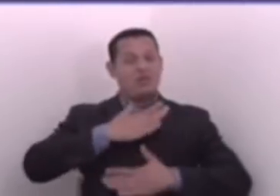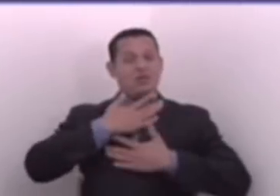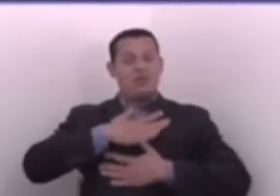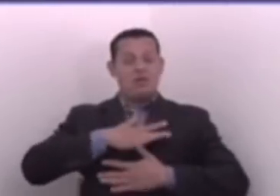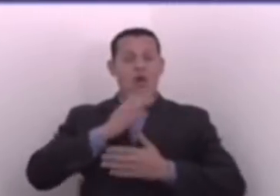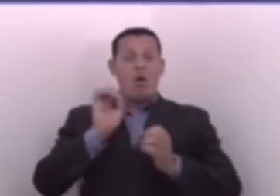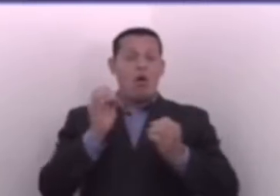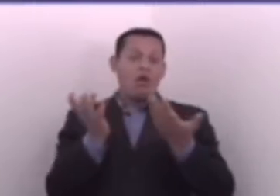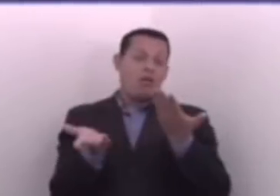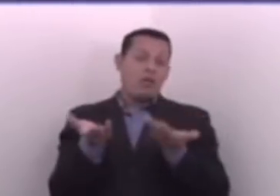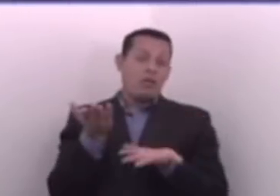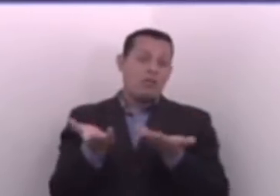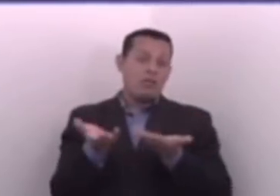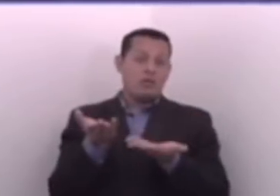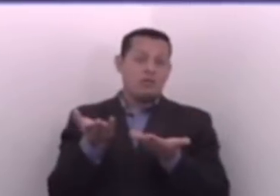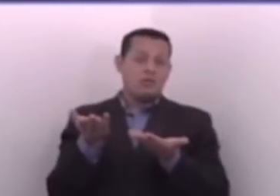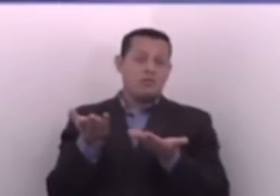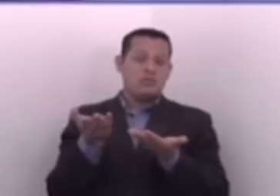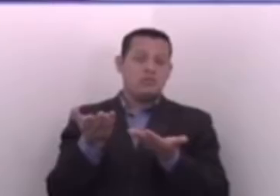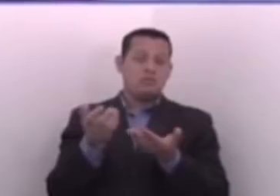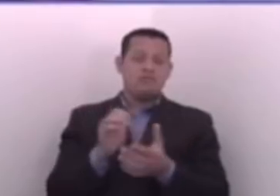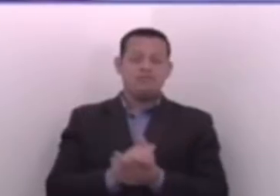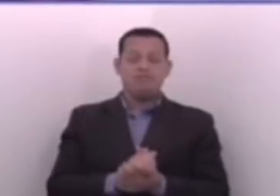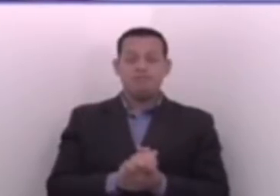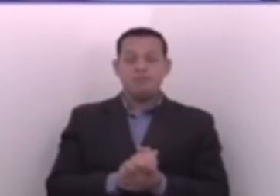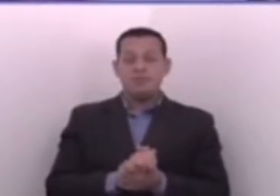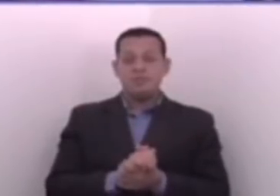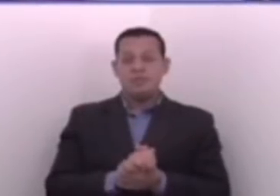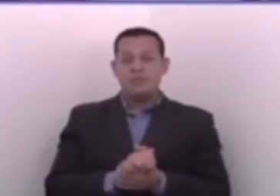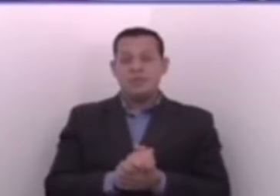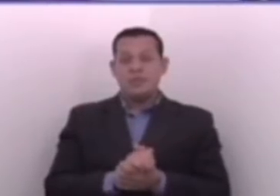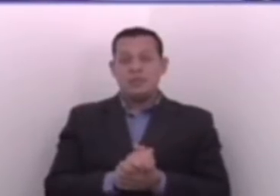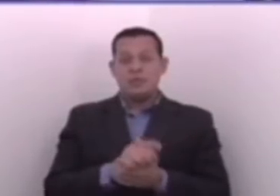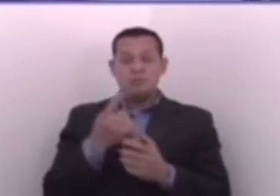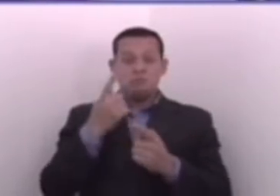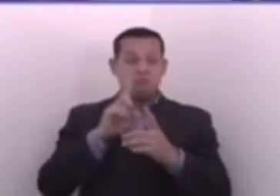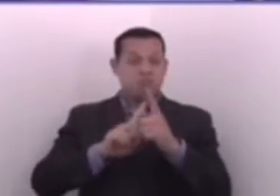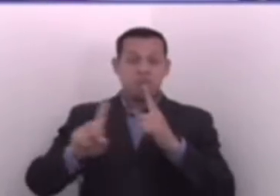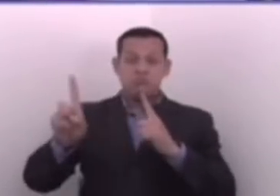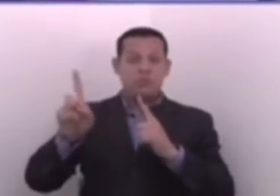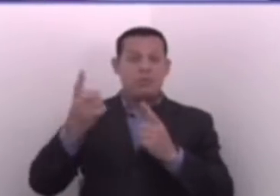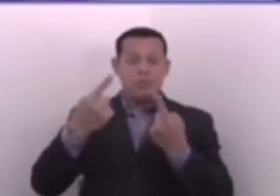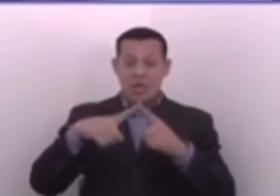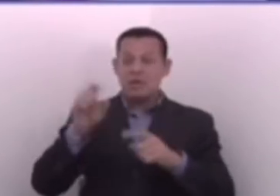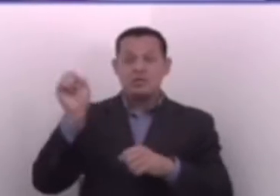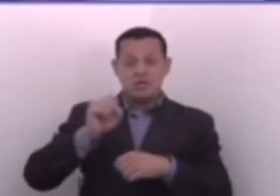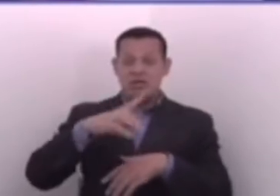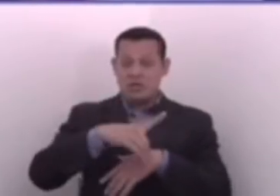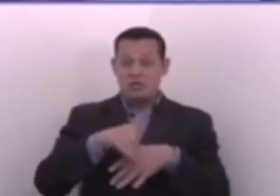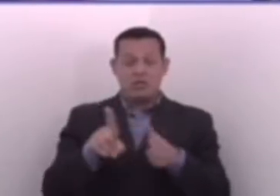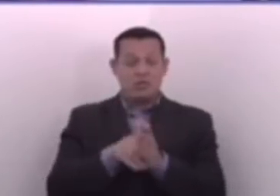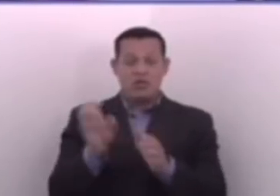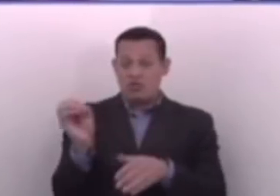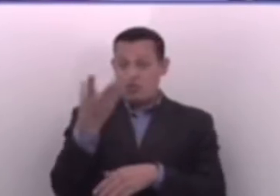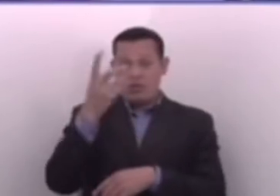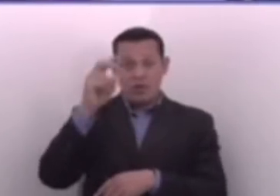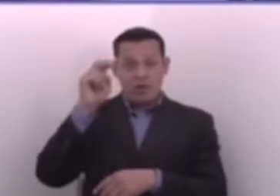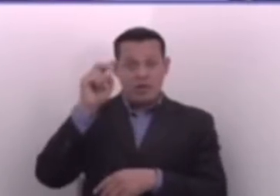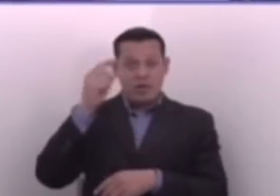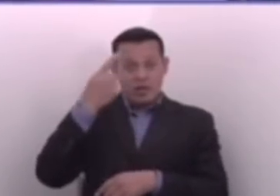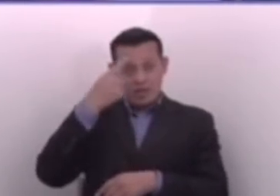o seguramente tomando el té. Pero si estamos los diputados de Nuevas Ideas, los diputados que